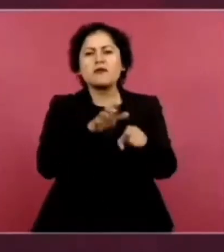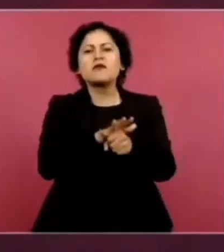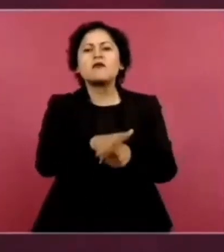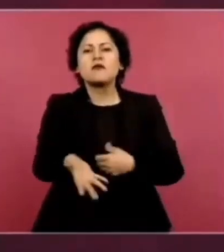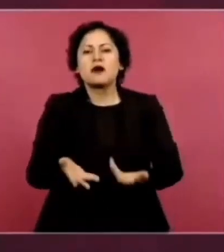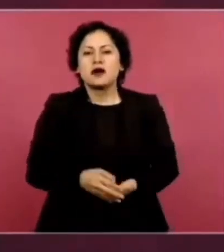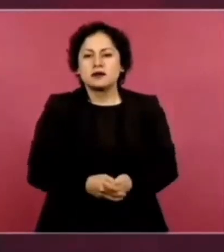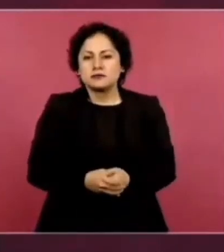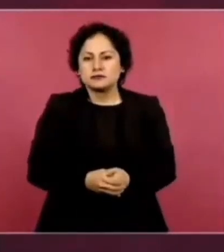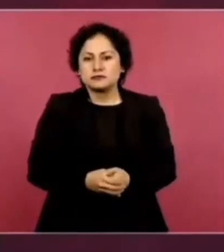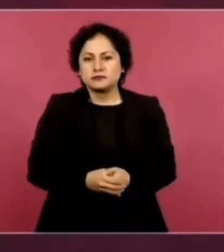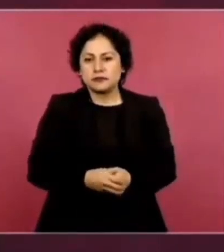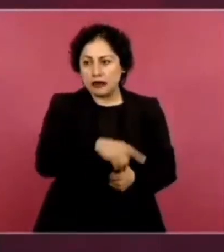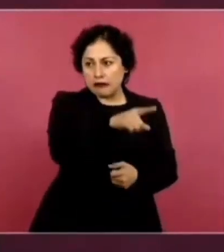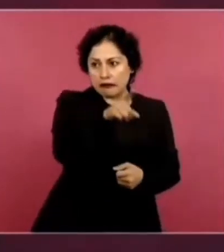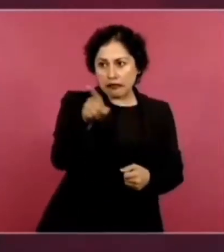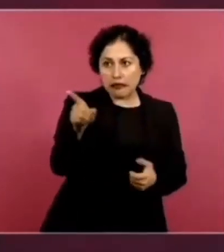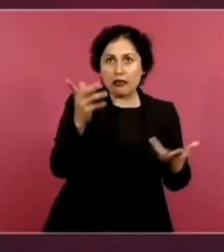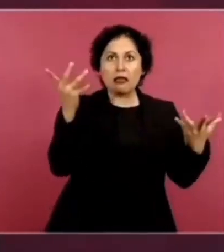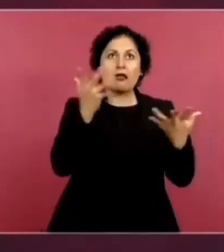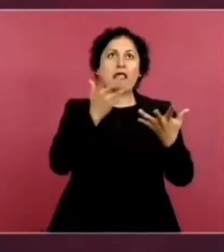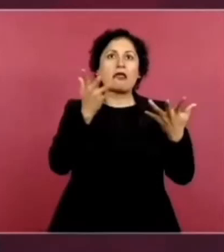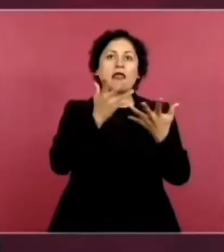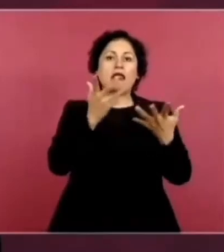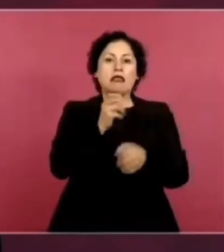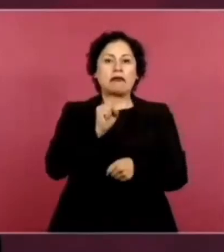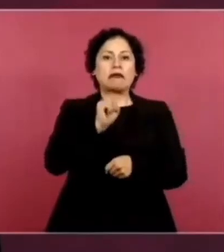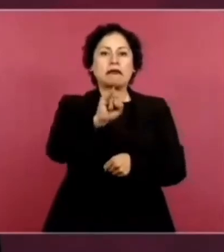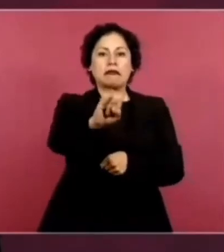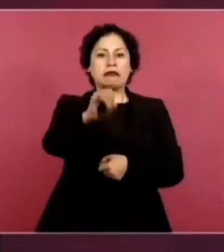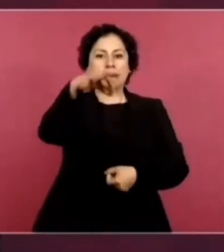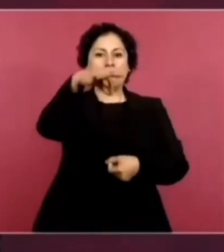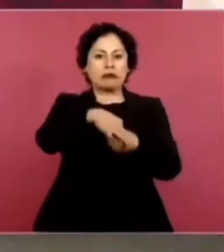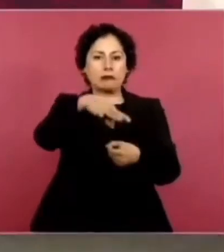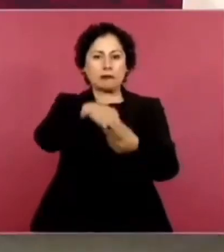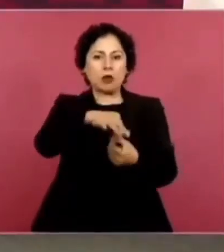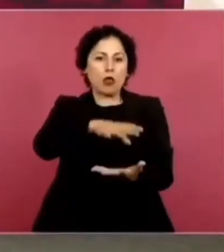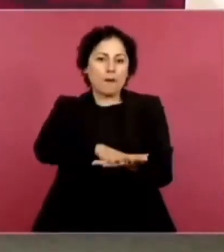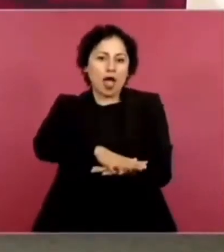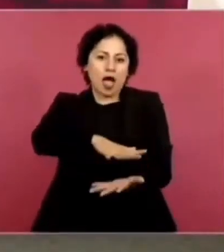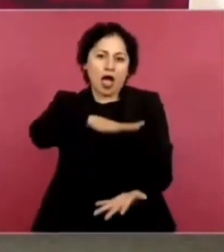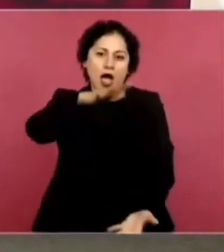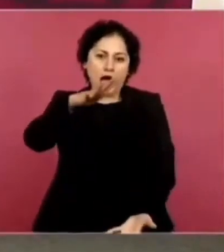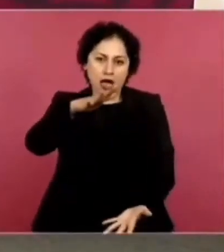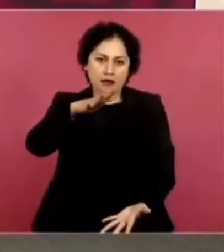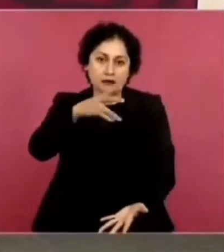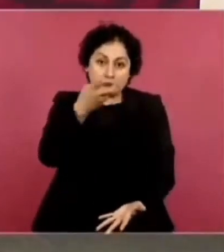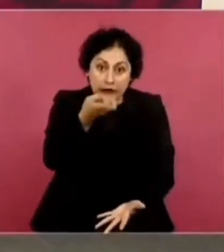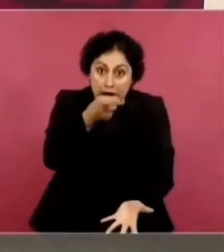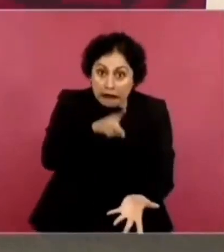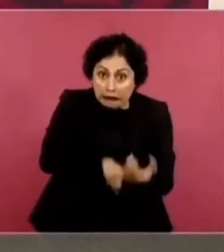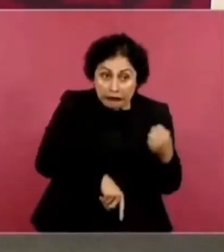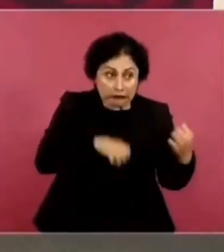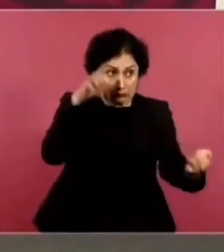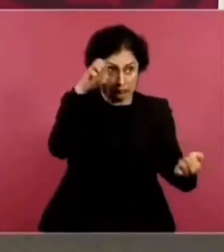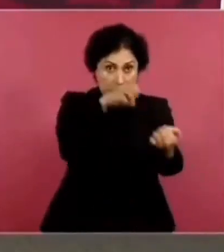Buscando engañar. A los ciudadanos de Estados Unidos. Ya los